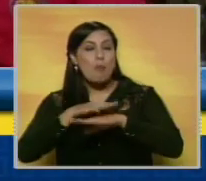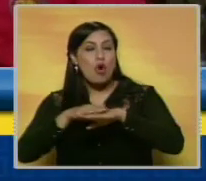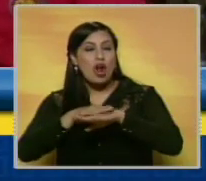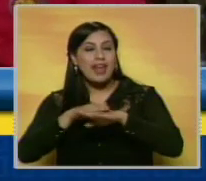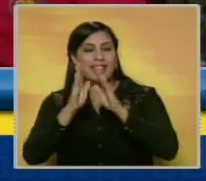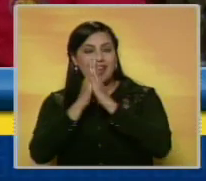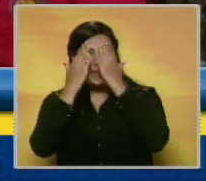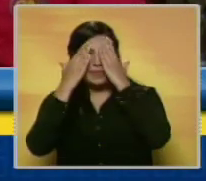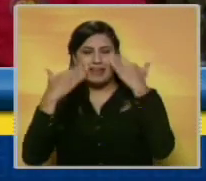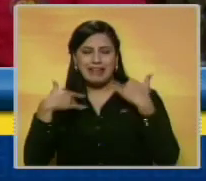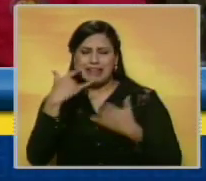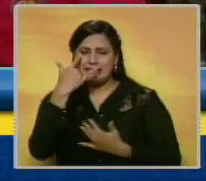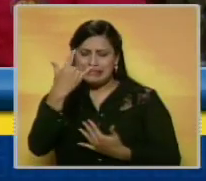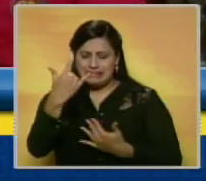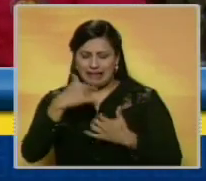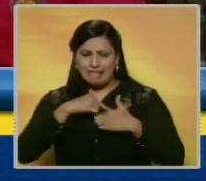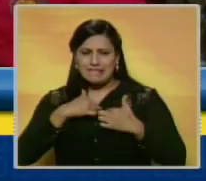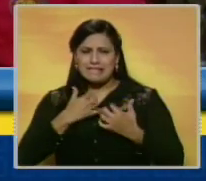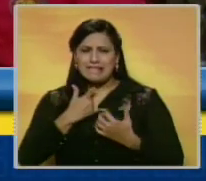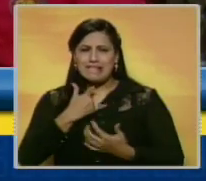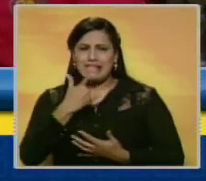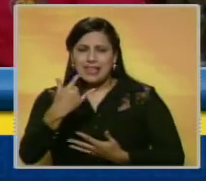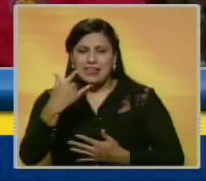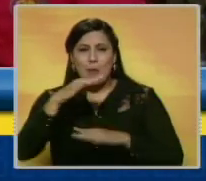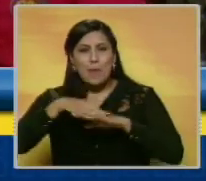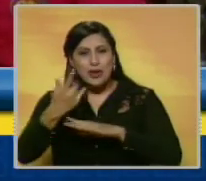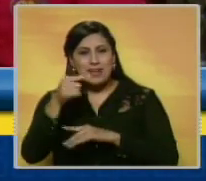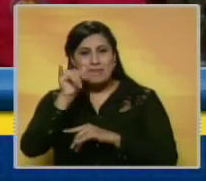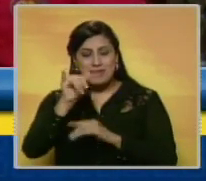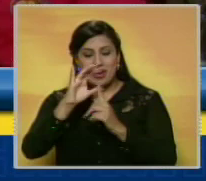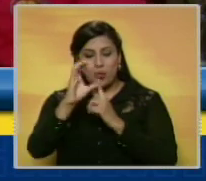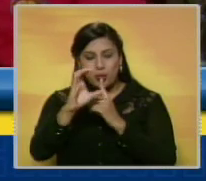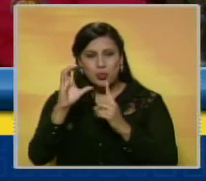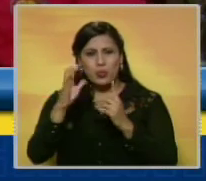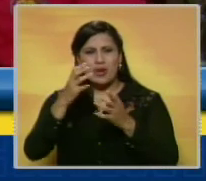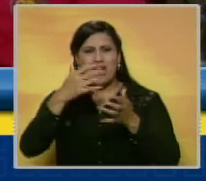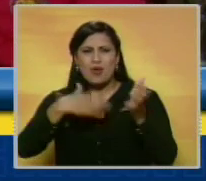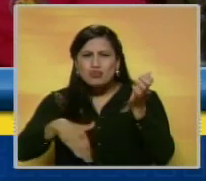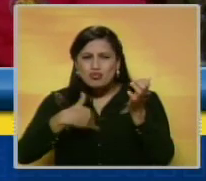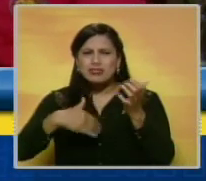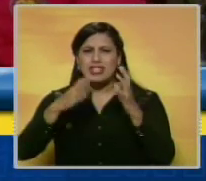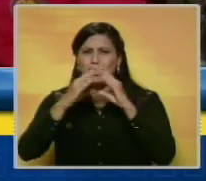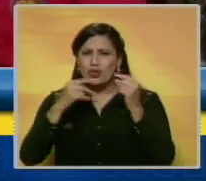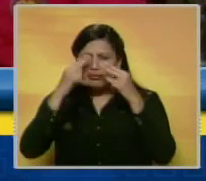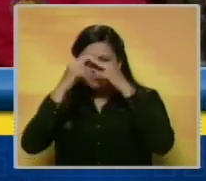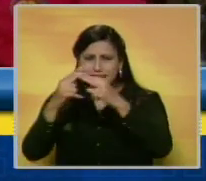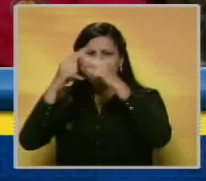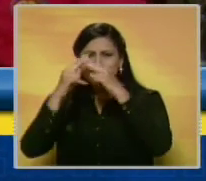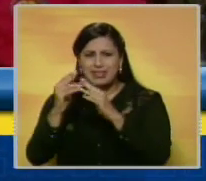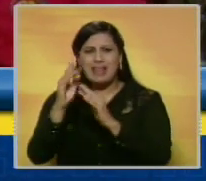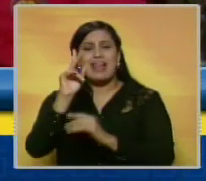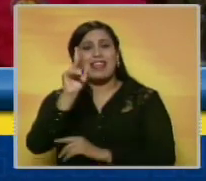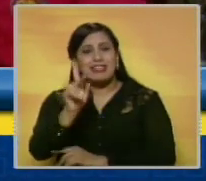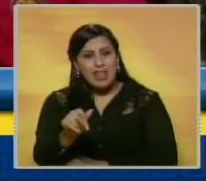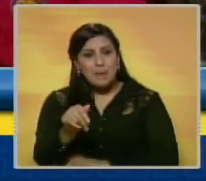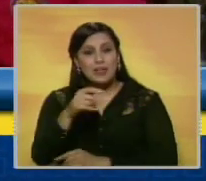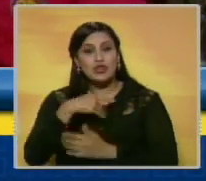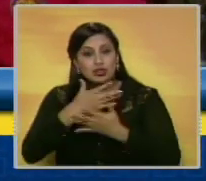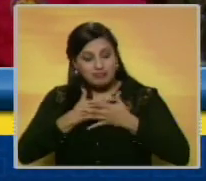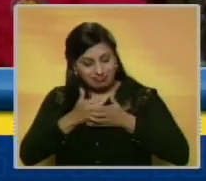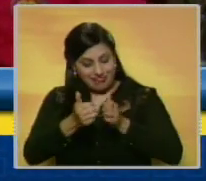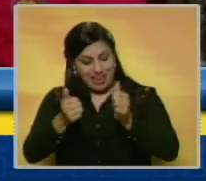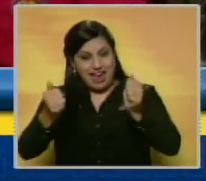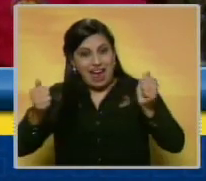cautiva nuestros corazones. Primero porque es la misma cultura, la gaita, todo es dedicado a ella. Y al mismo tiempo nos abre